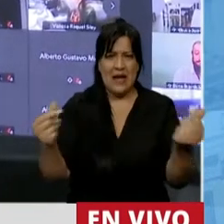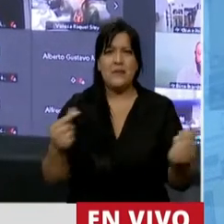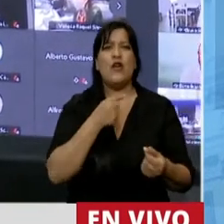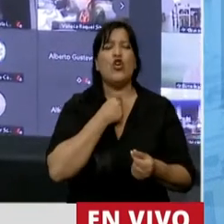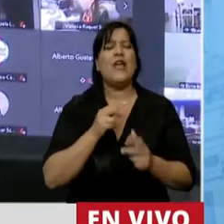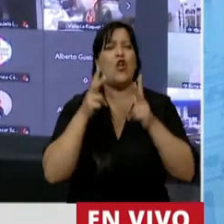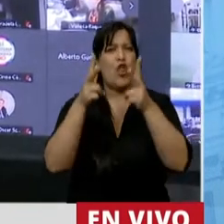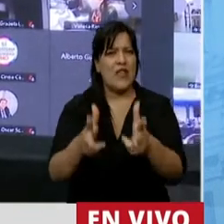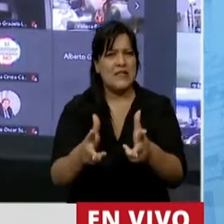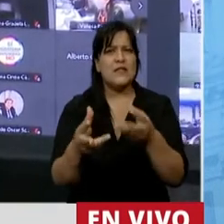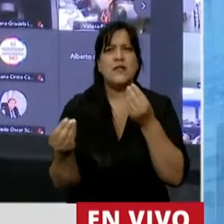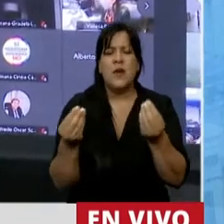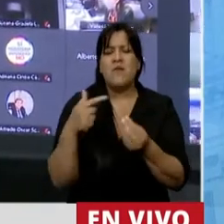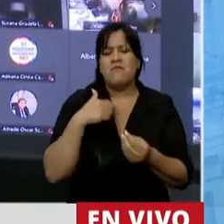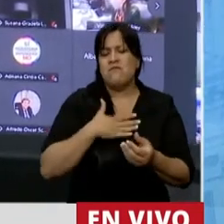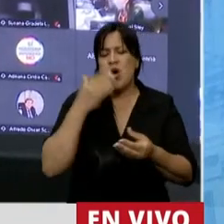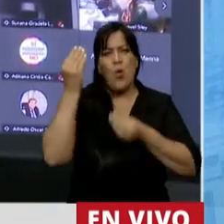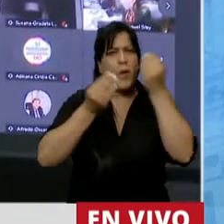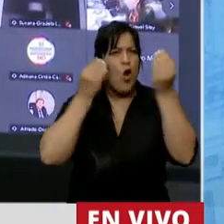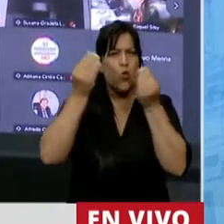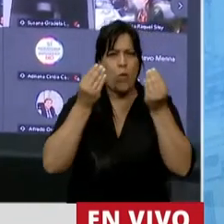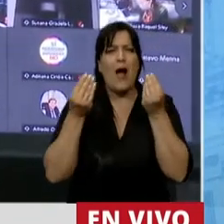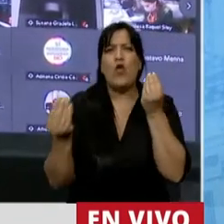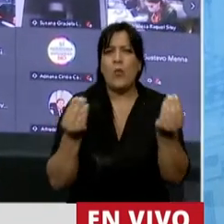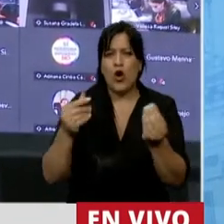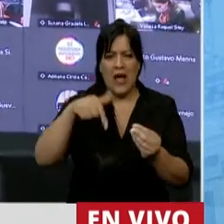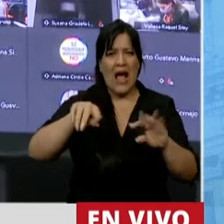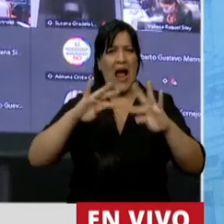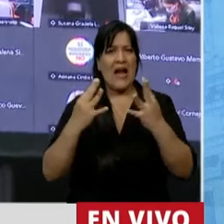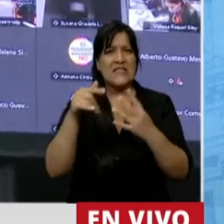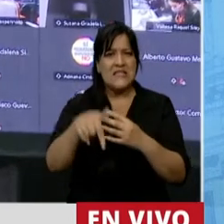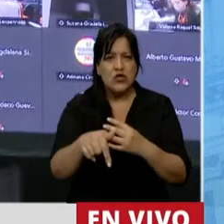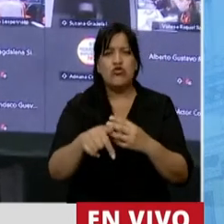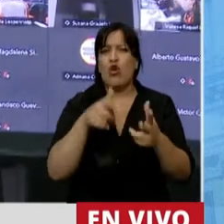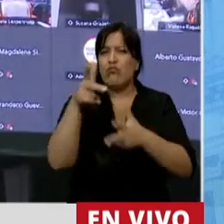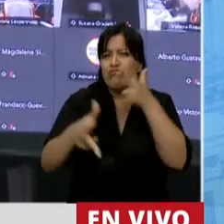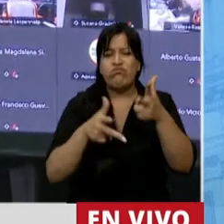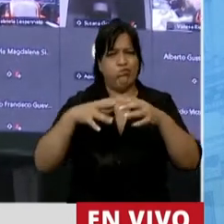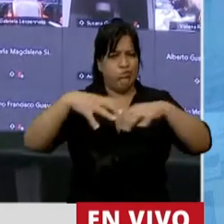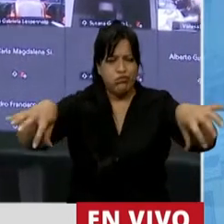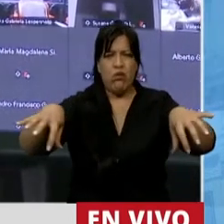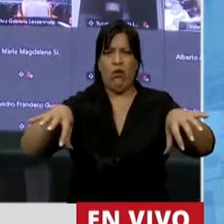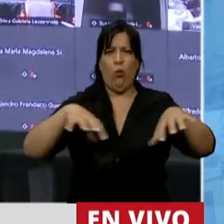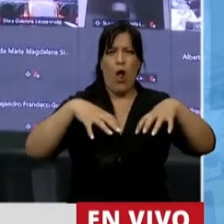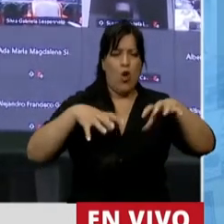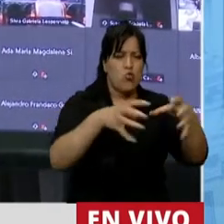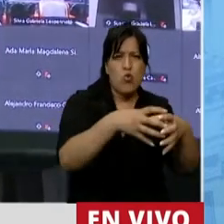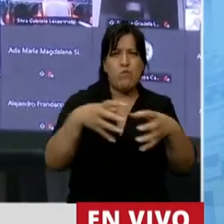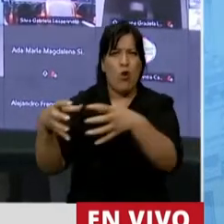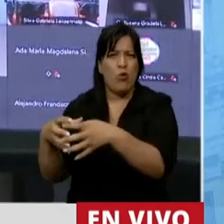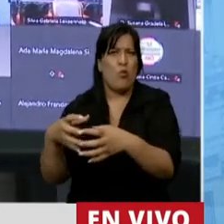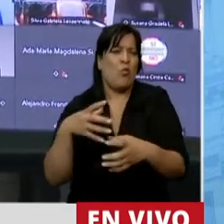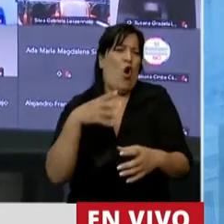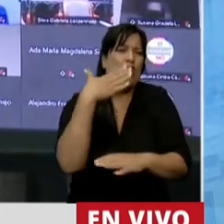quiero expresar mi preocupación, porque en este recinto se sigue profundizando la grieta mediante los discursos